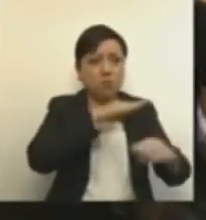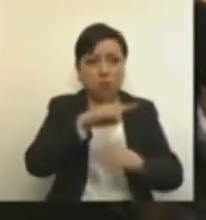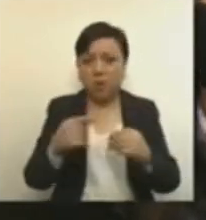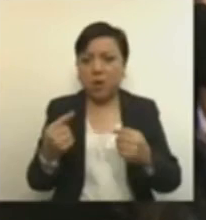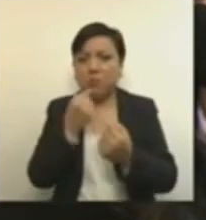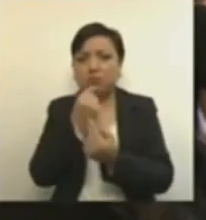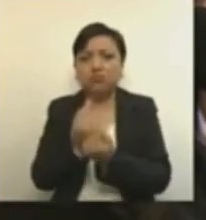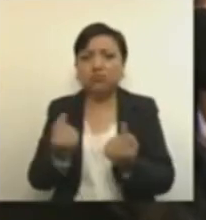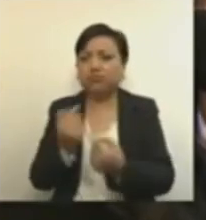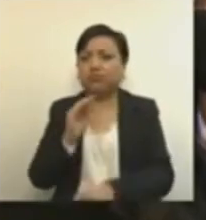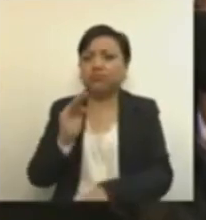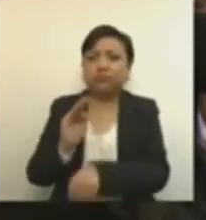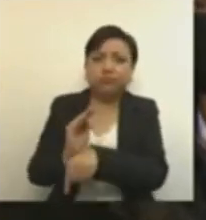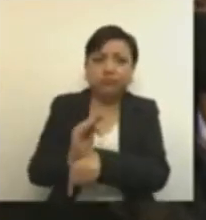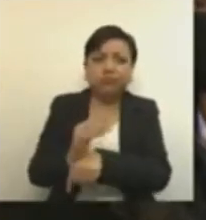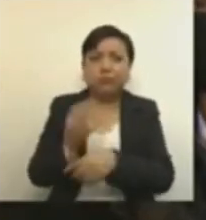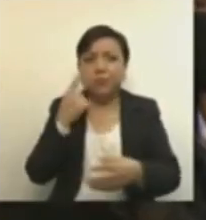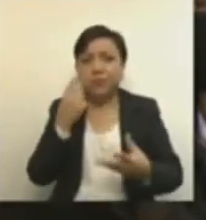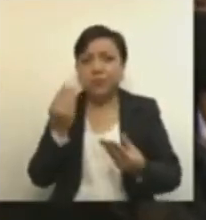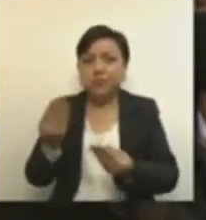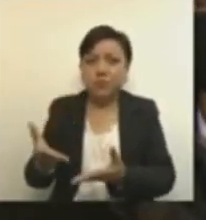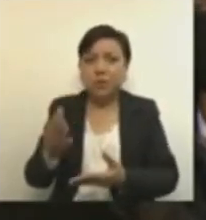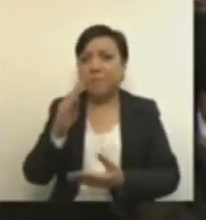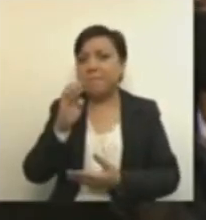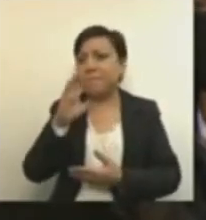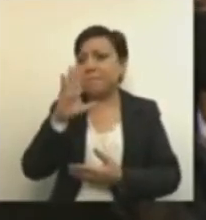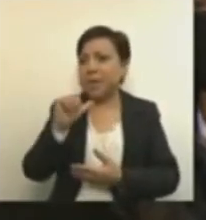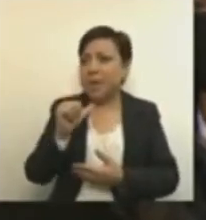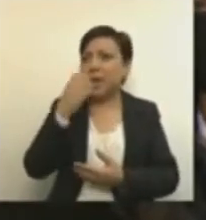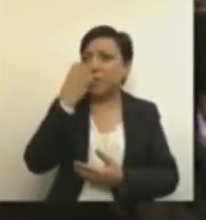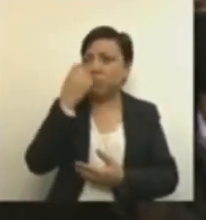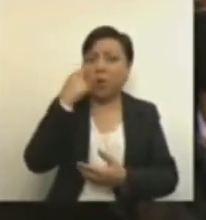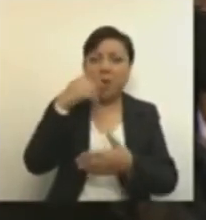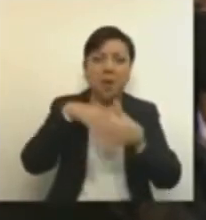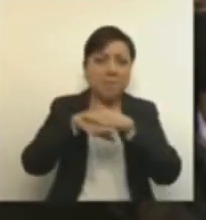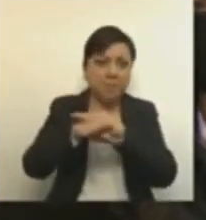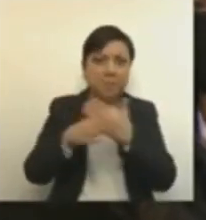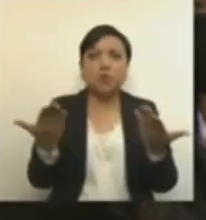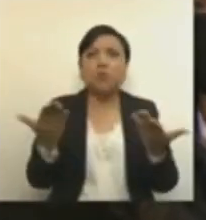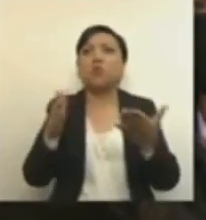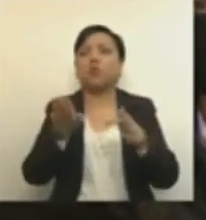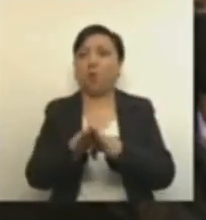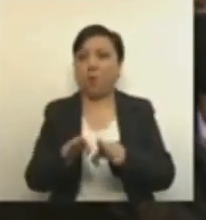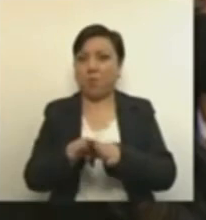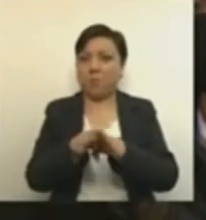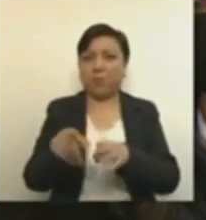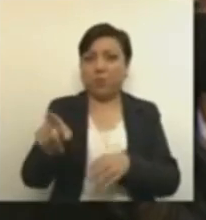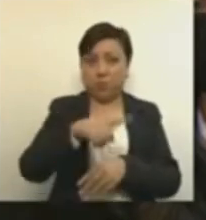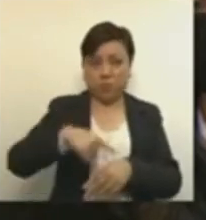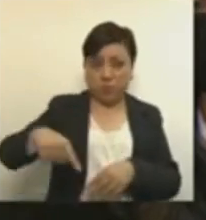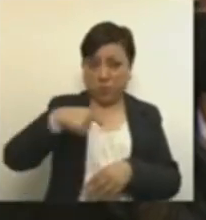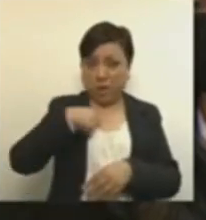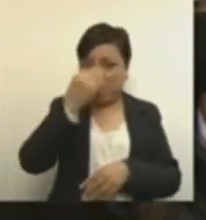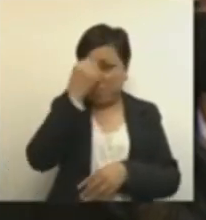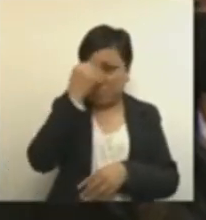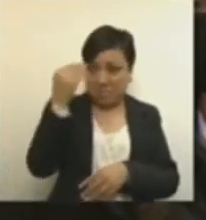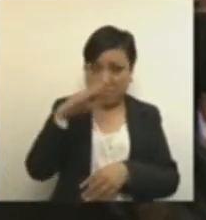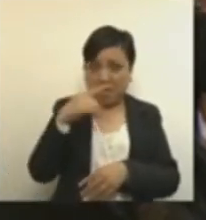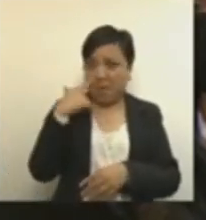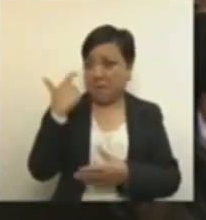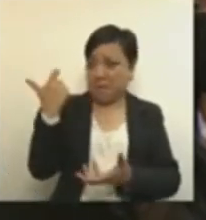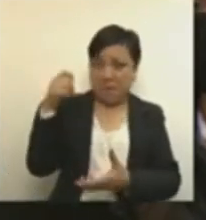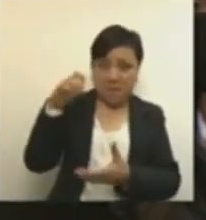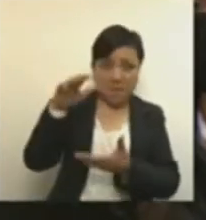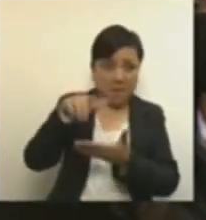Si ustedes aprueban esta atrocidad, habrán escupido sobre cientos de miles de víctimas, sobre sus